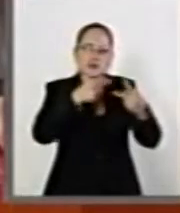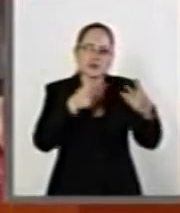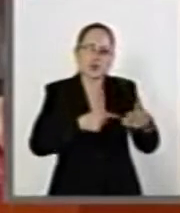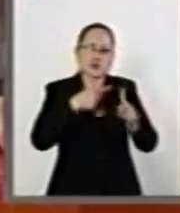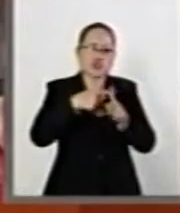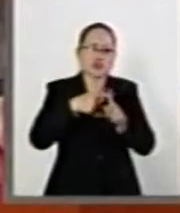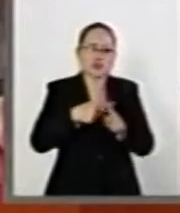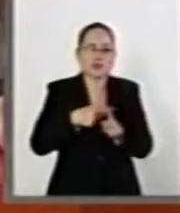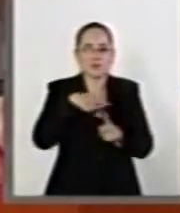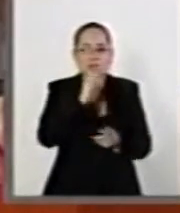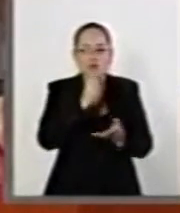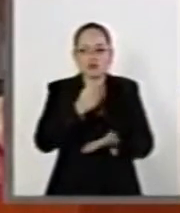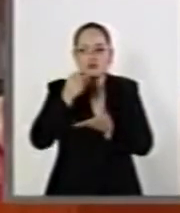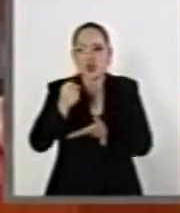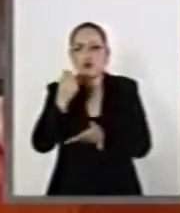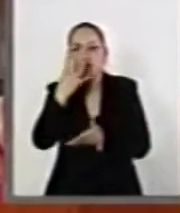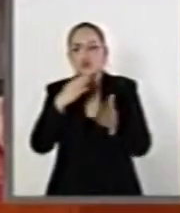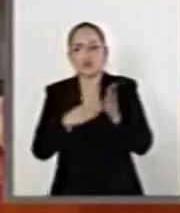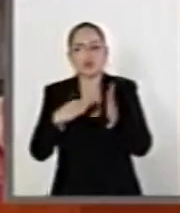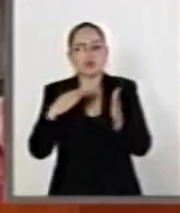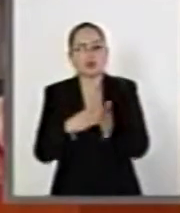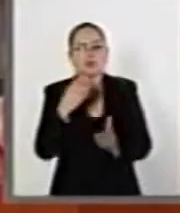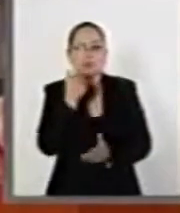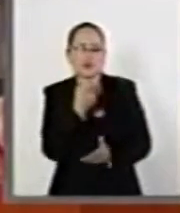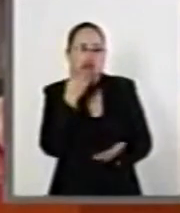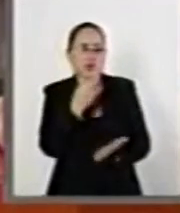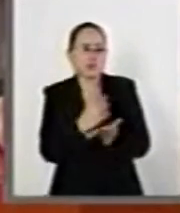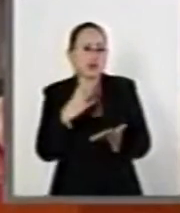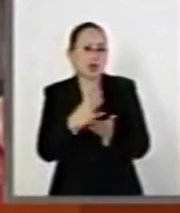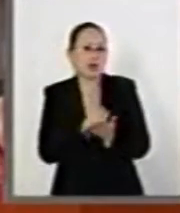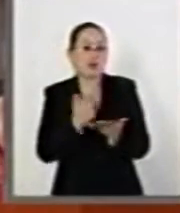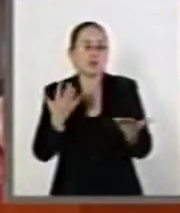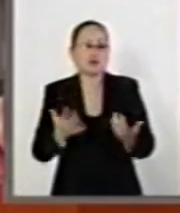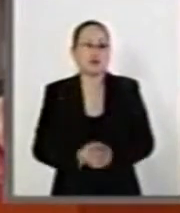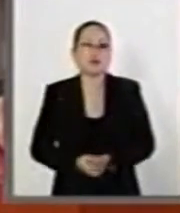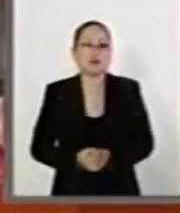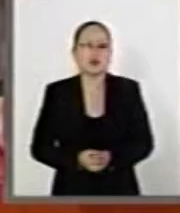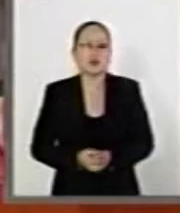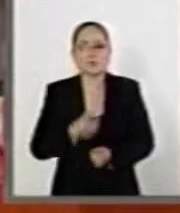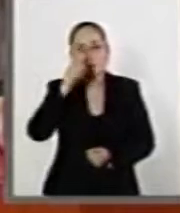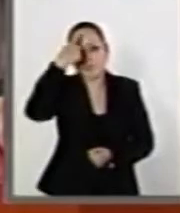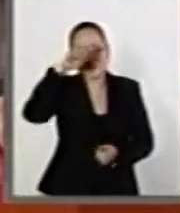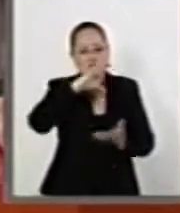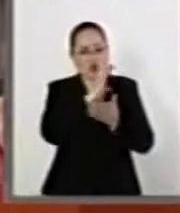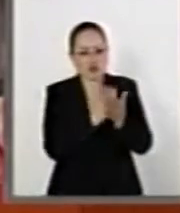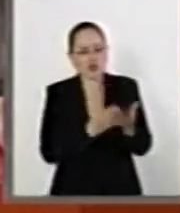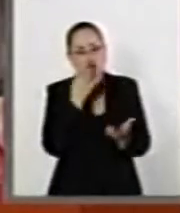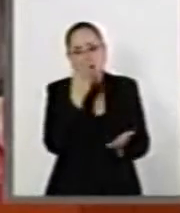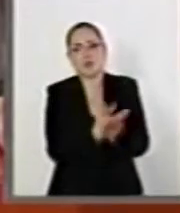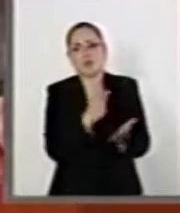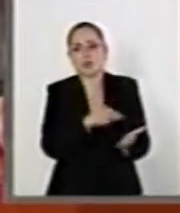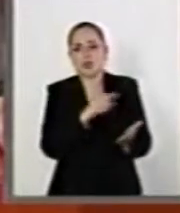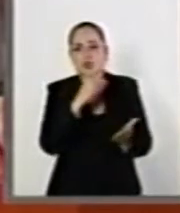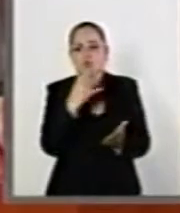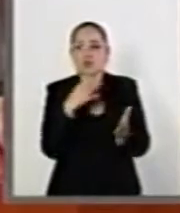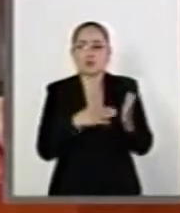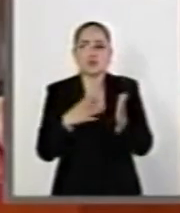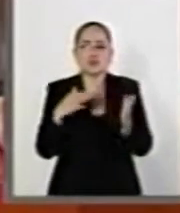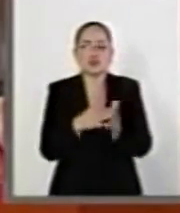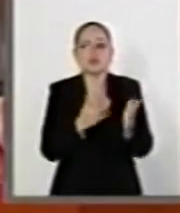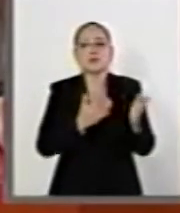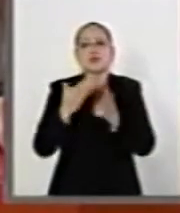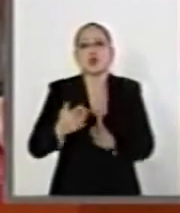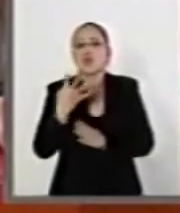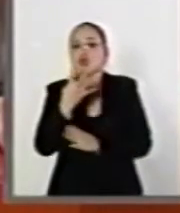de pesos. Y de los, por los contratos, y de los casi 400 mil millones de